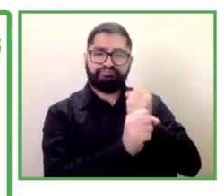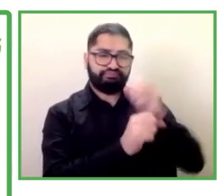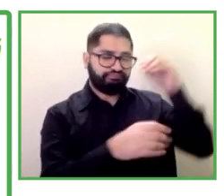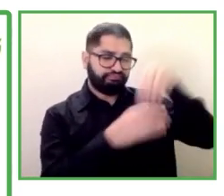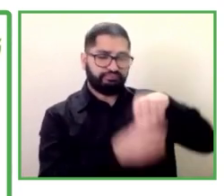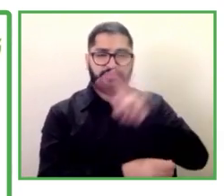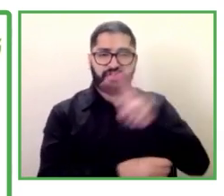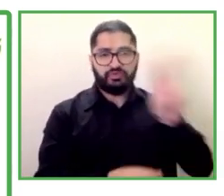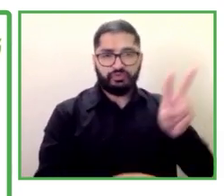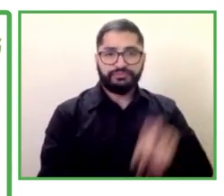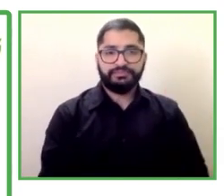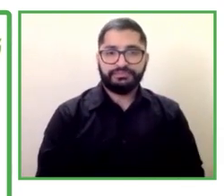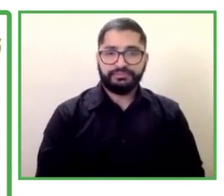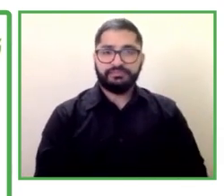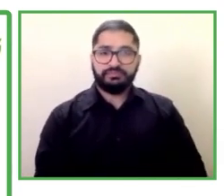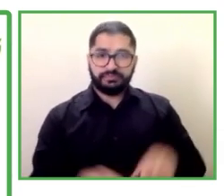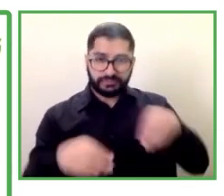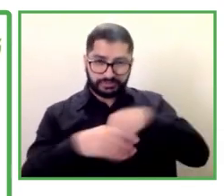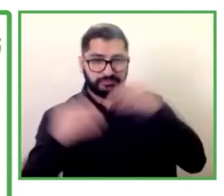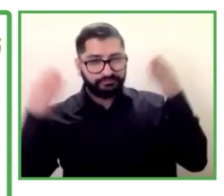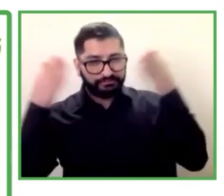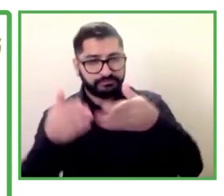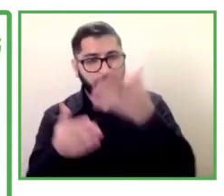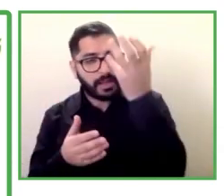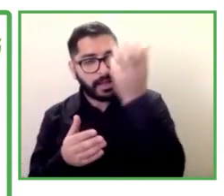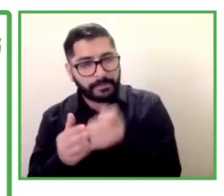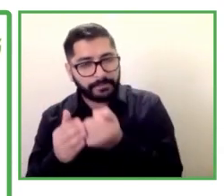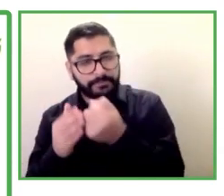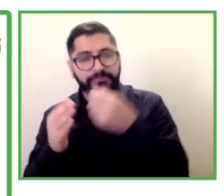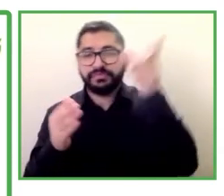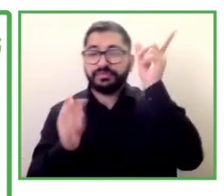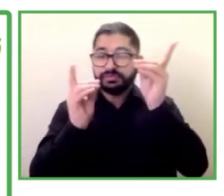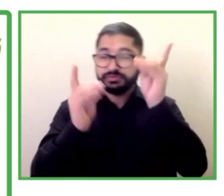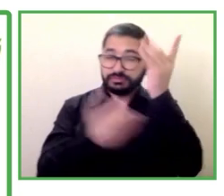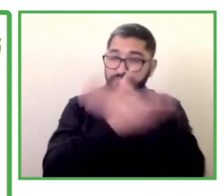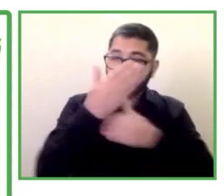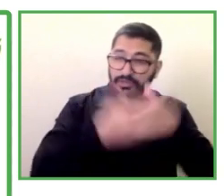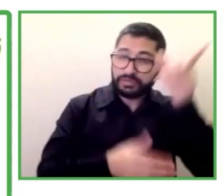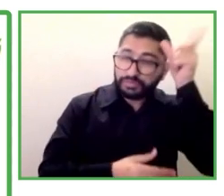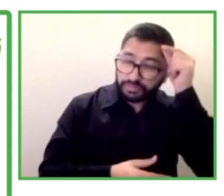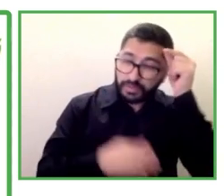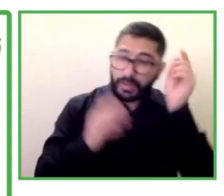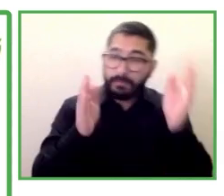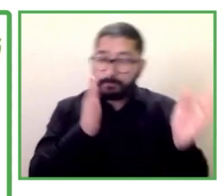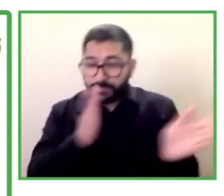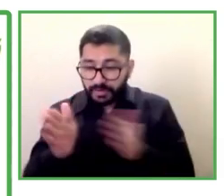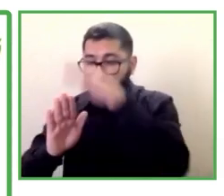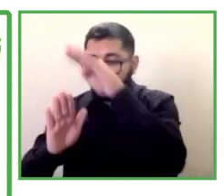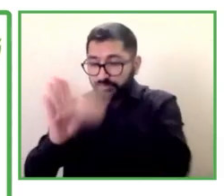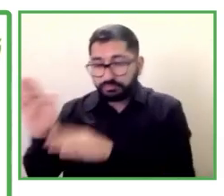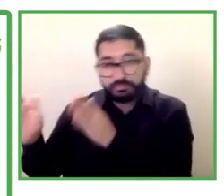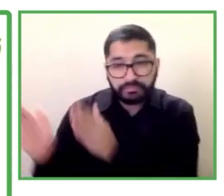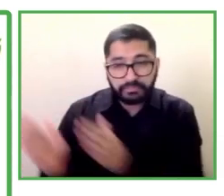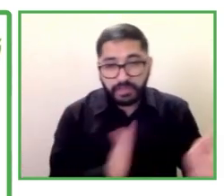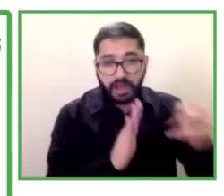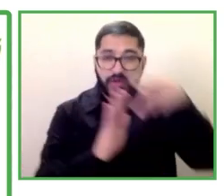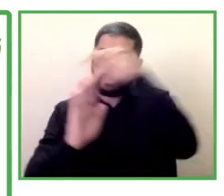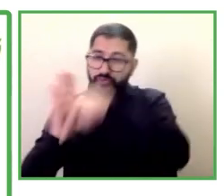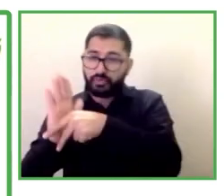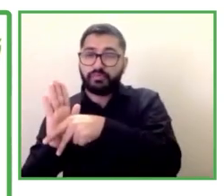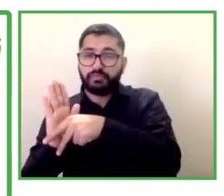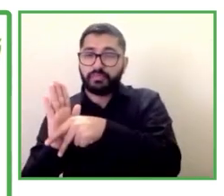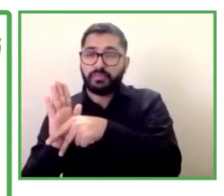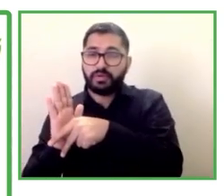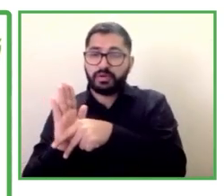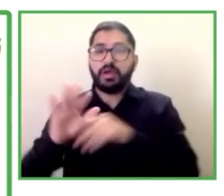discapacidad las medidas de acción positiva que contiene esta norma son las medidas existentes para personas con